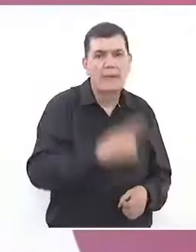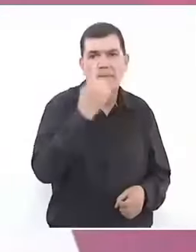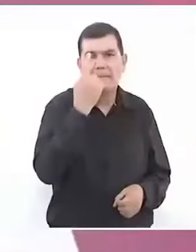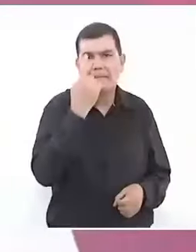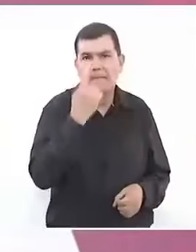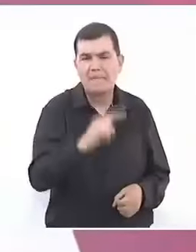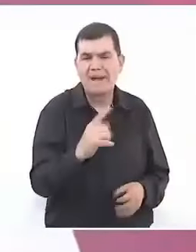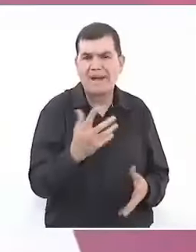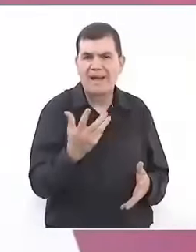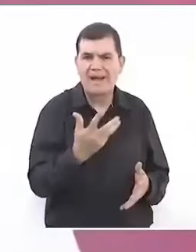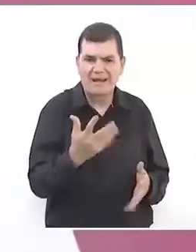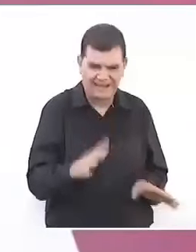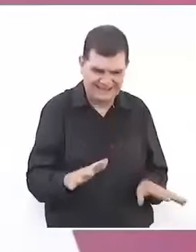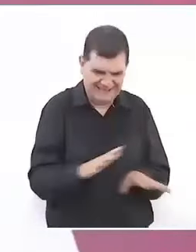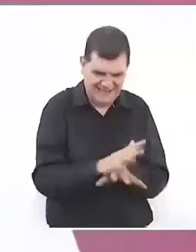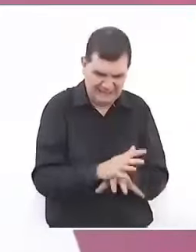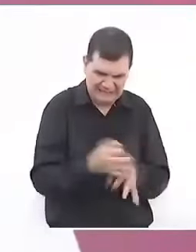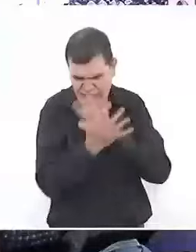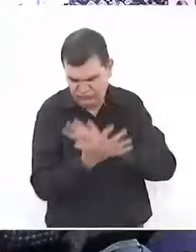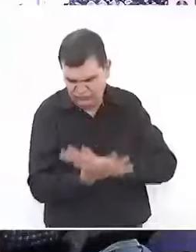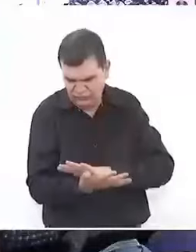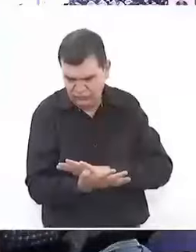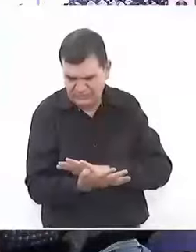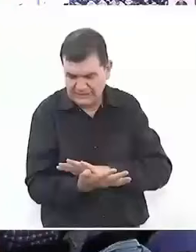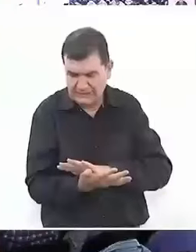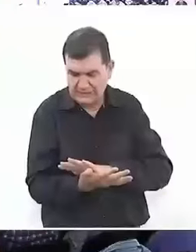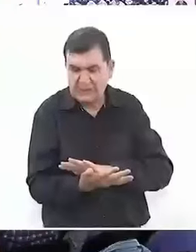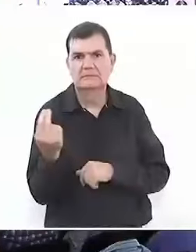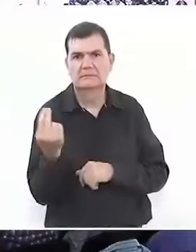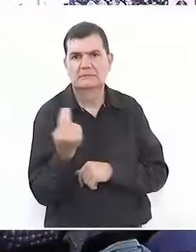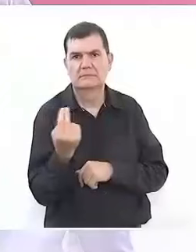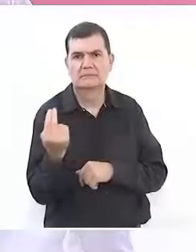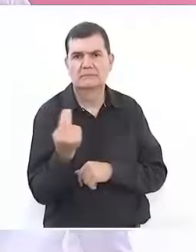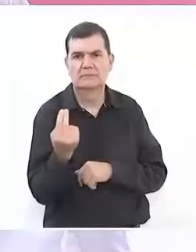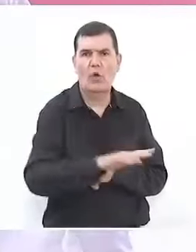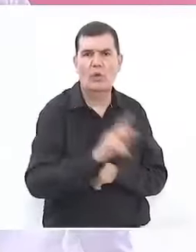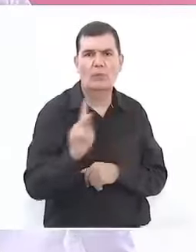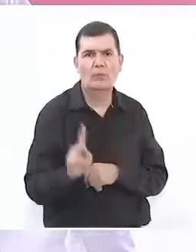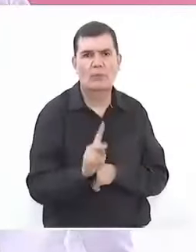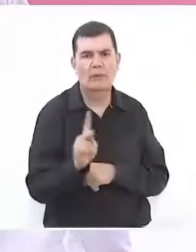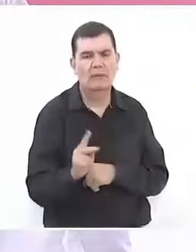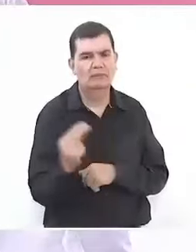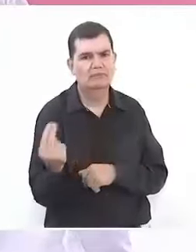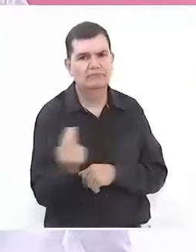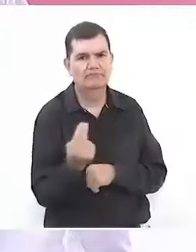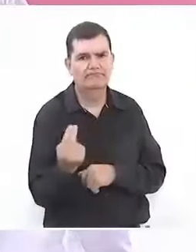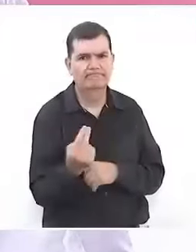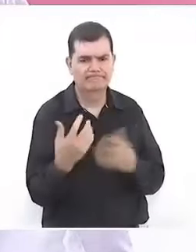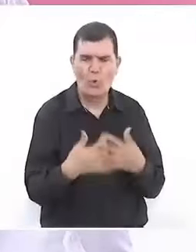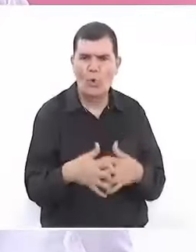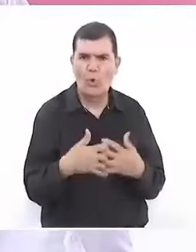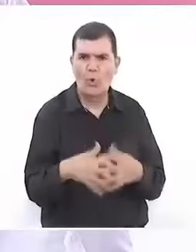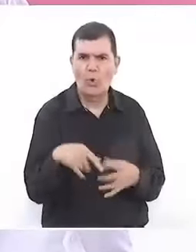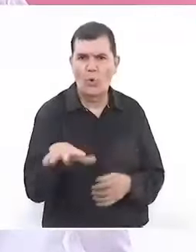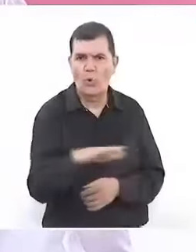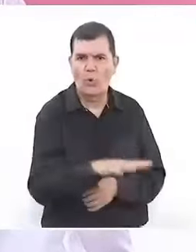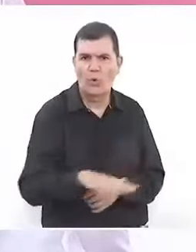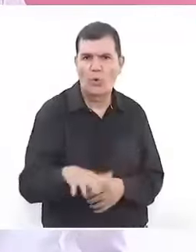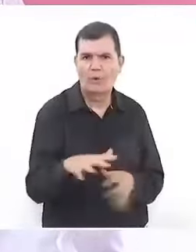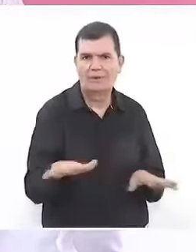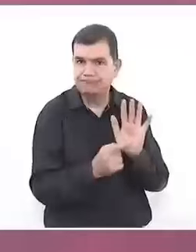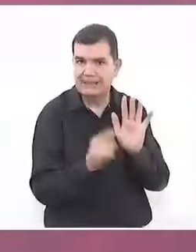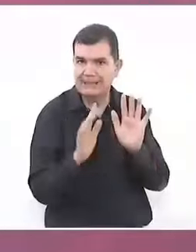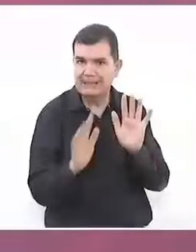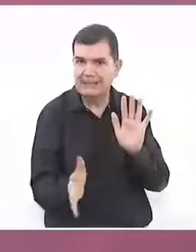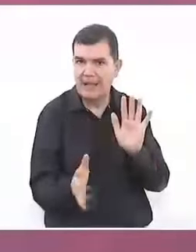para que se dé un cambio verdadero, se necesita el pueblo. El motor del cambio es el